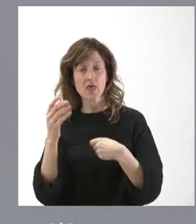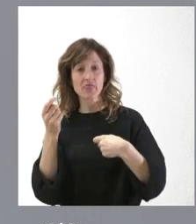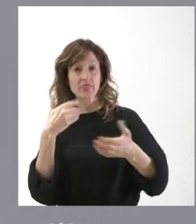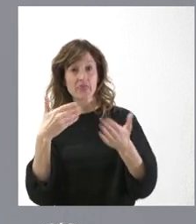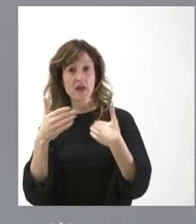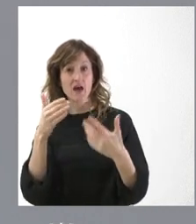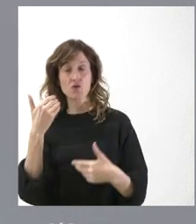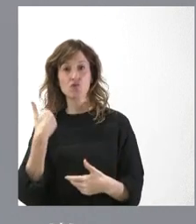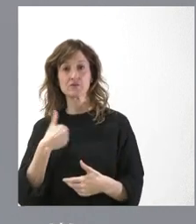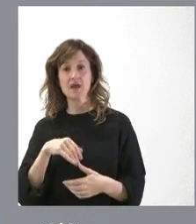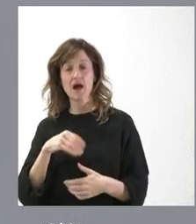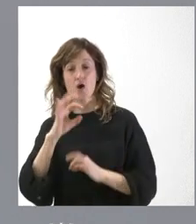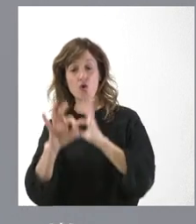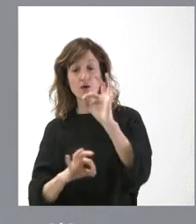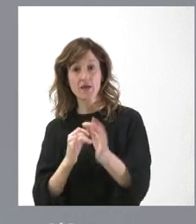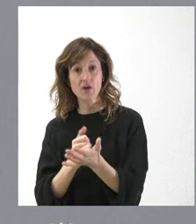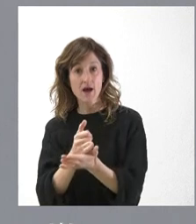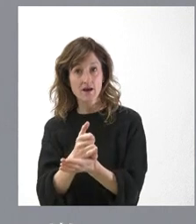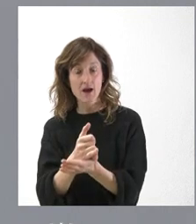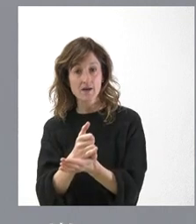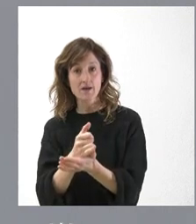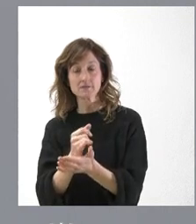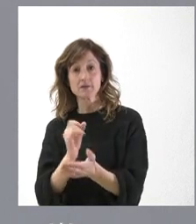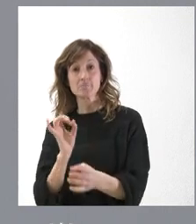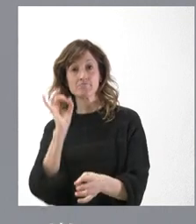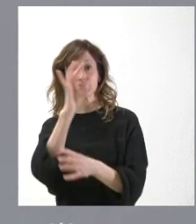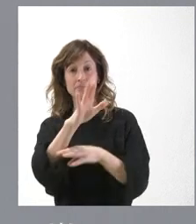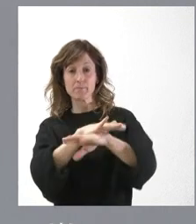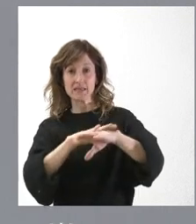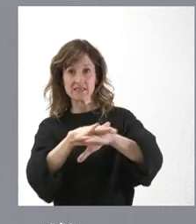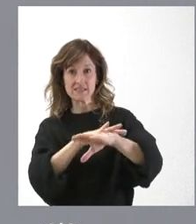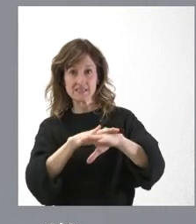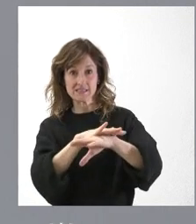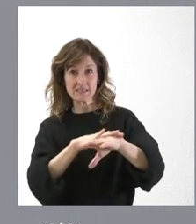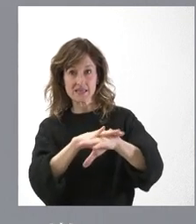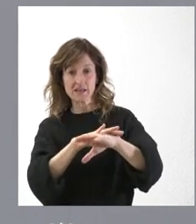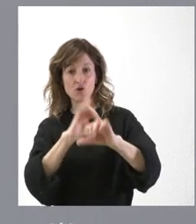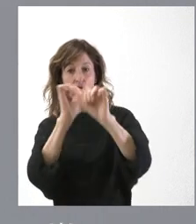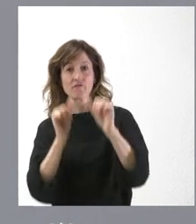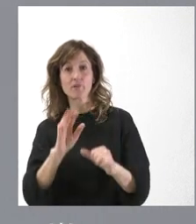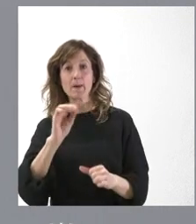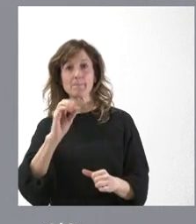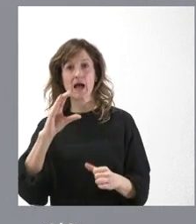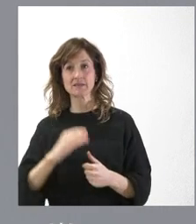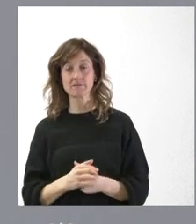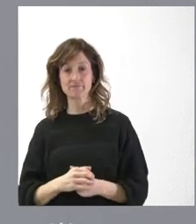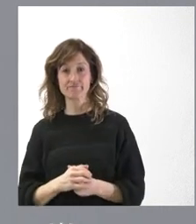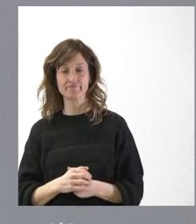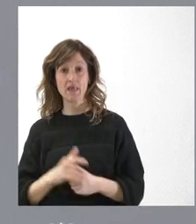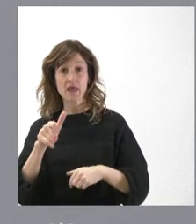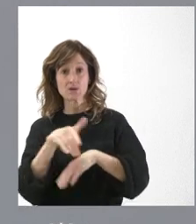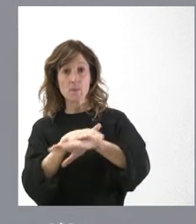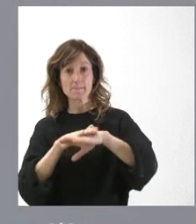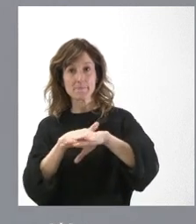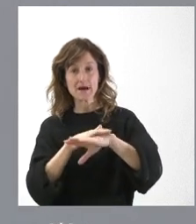hemos alcanzado un acuerdo con las organizaciones agrarias para enviar una propuesta al Ministerio de lo que podría ser una reforma de la PAC. Y esta es una base que